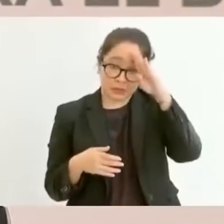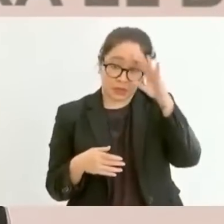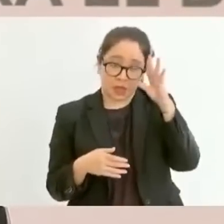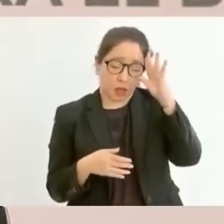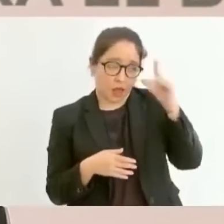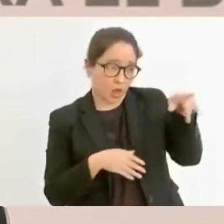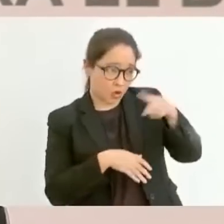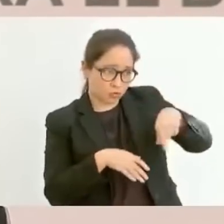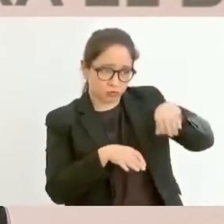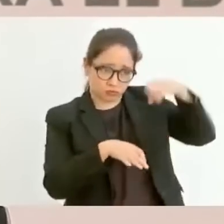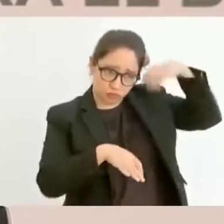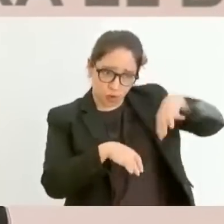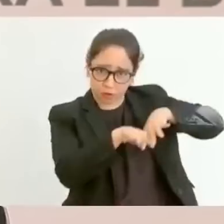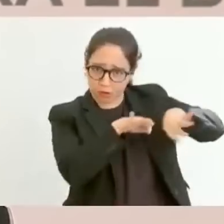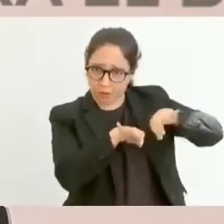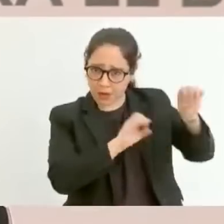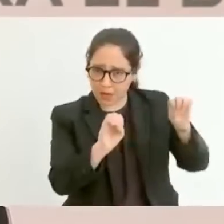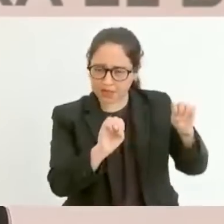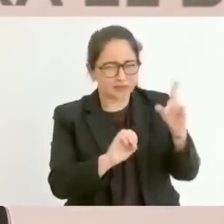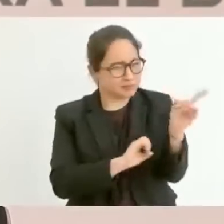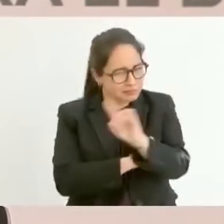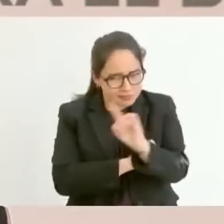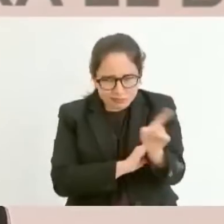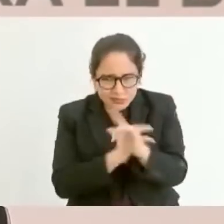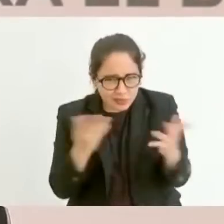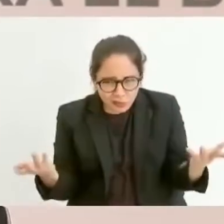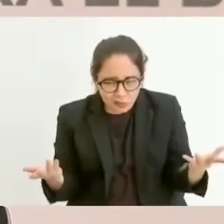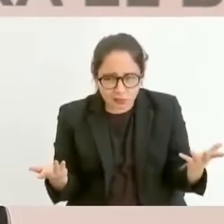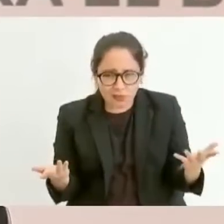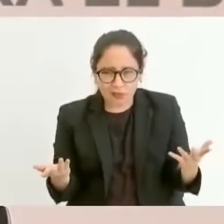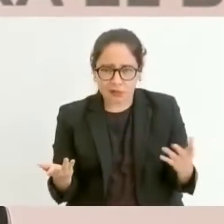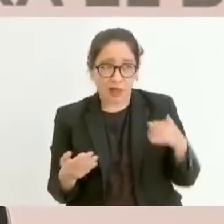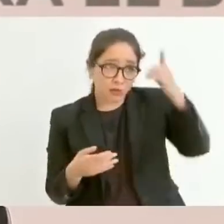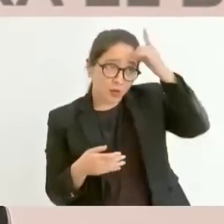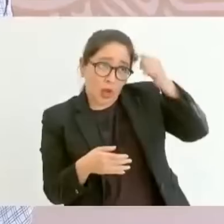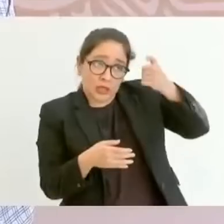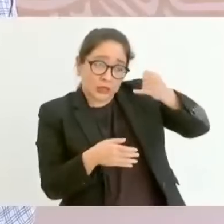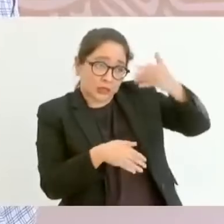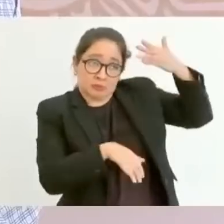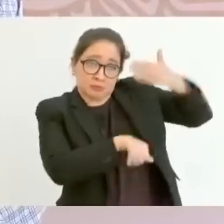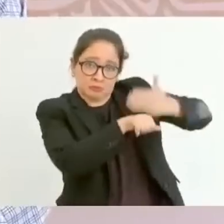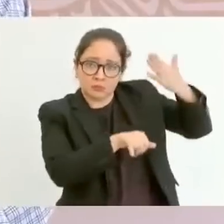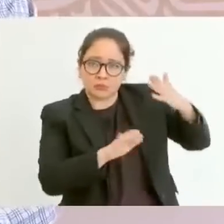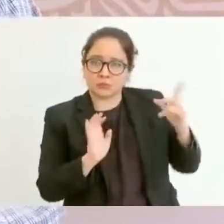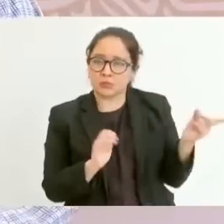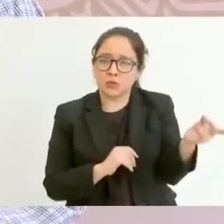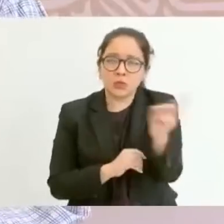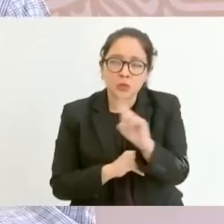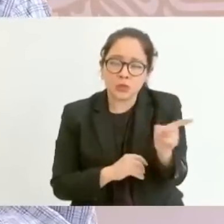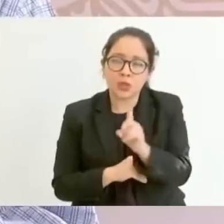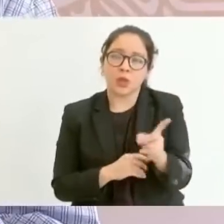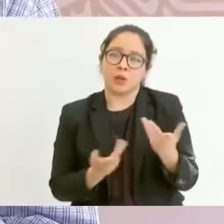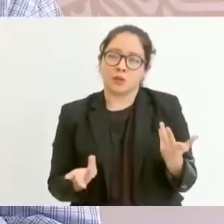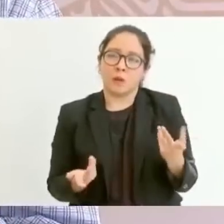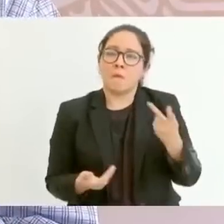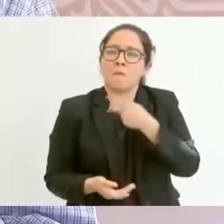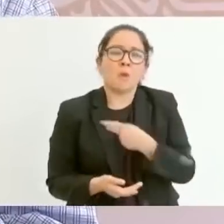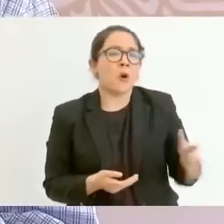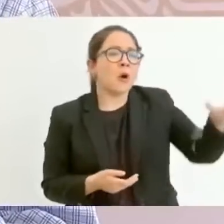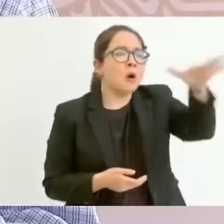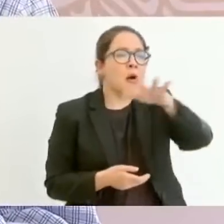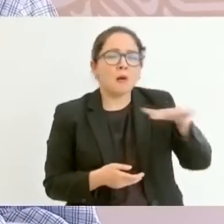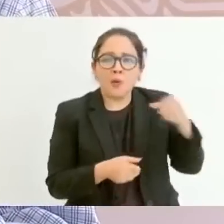trabaje o porque Dios quiere. La pobreza es porque no hay oportunidades.